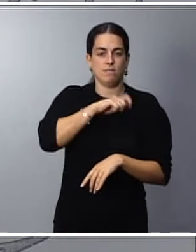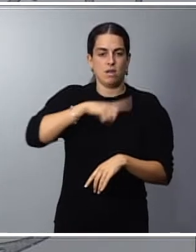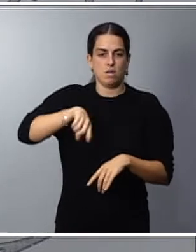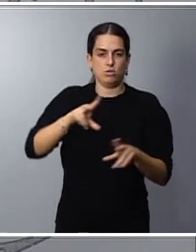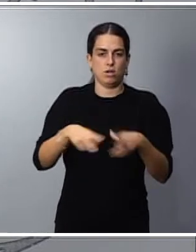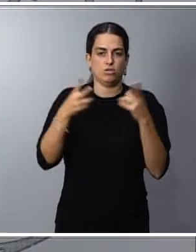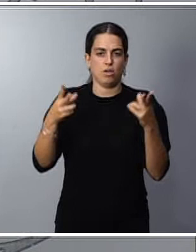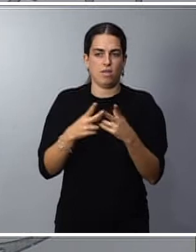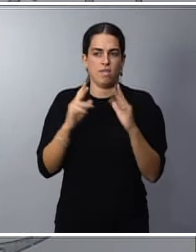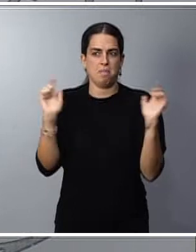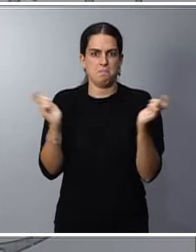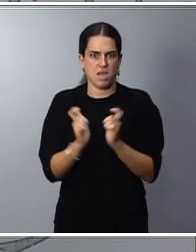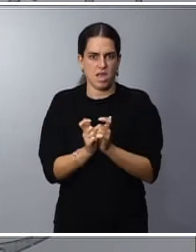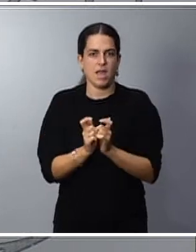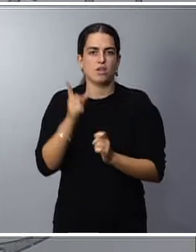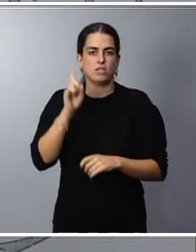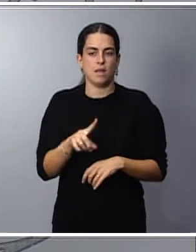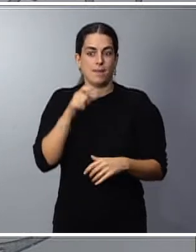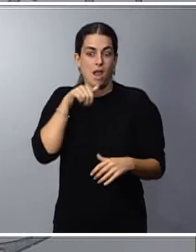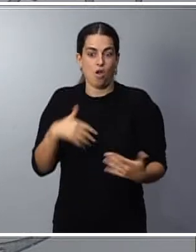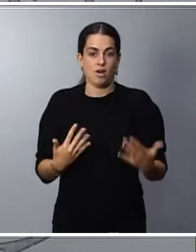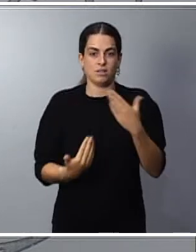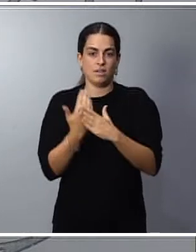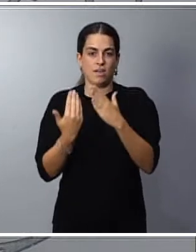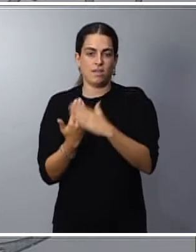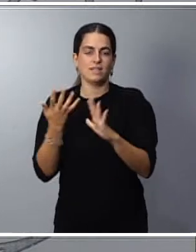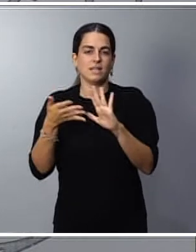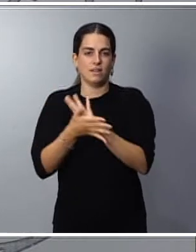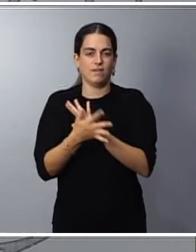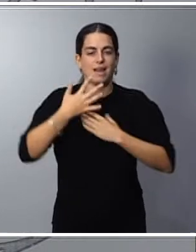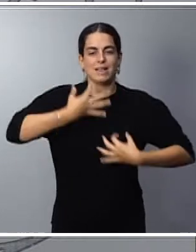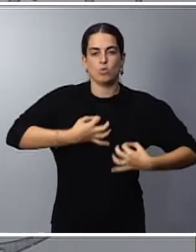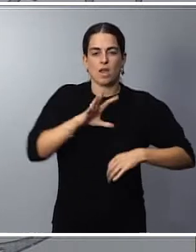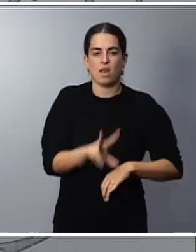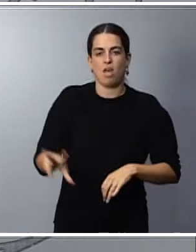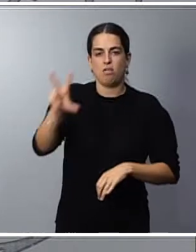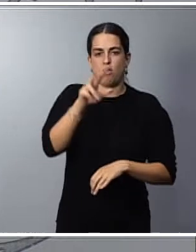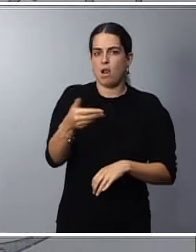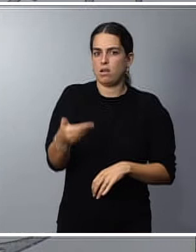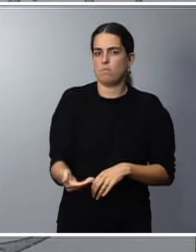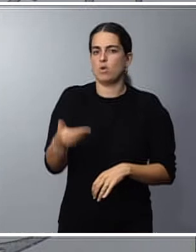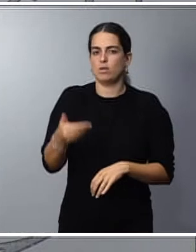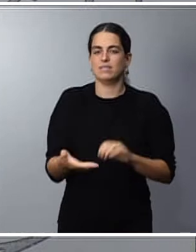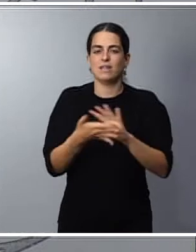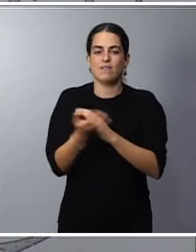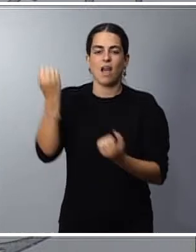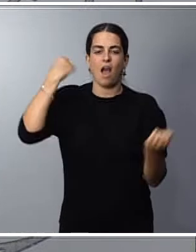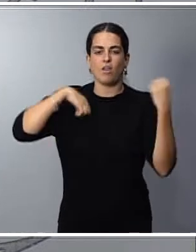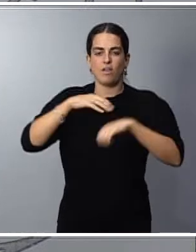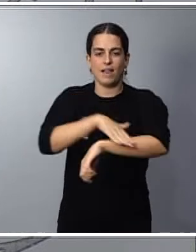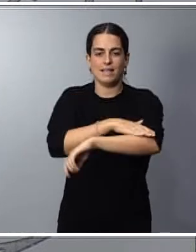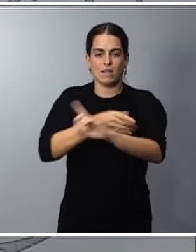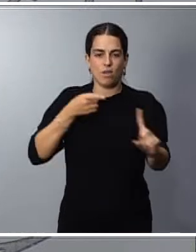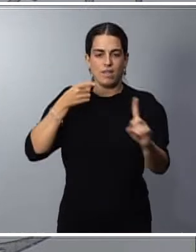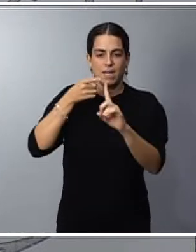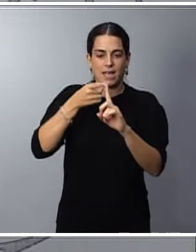cobra una verdadera relevancia la definición de seguridad nacional, entendida como la acción del Estado dirigida a proteger